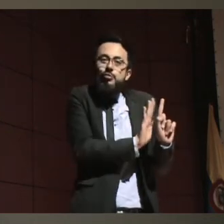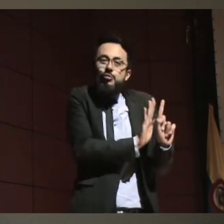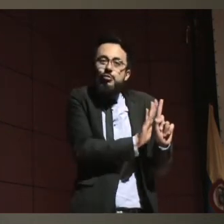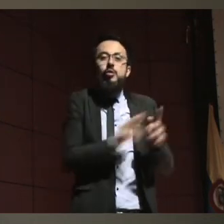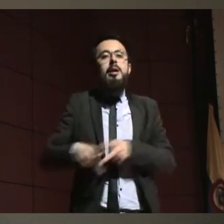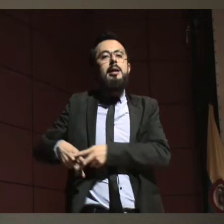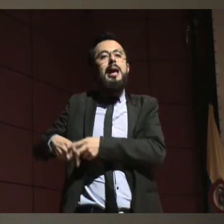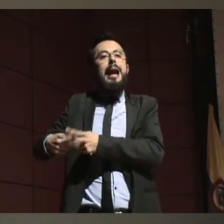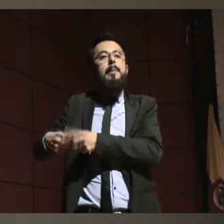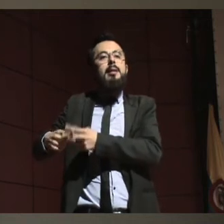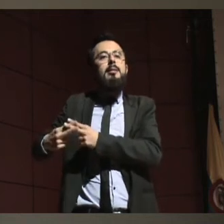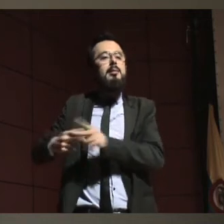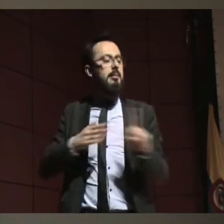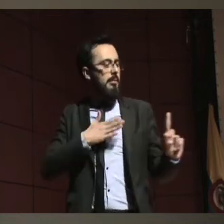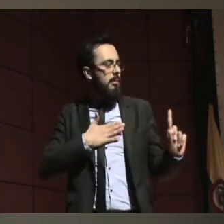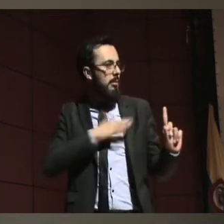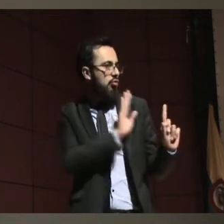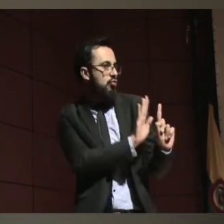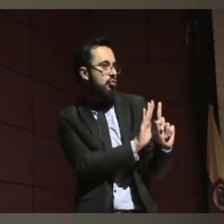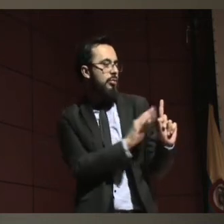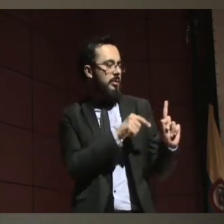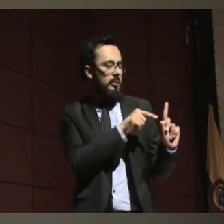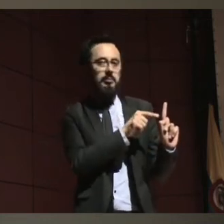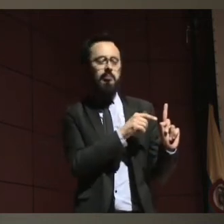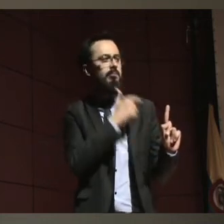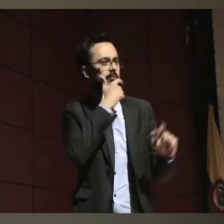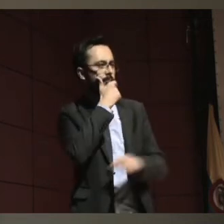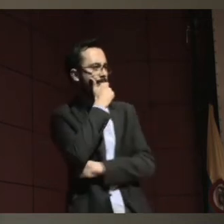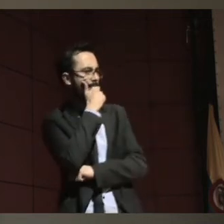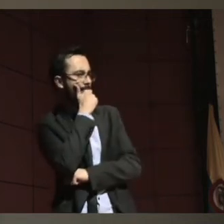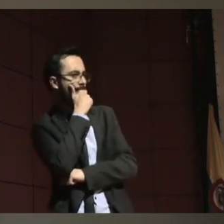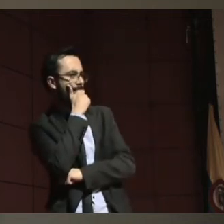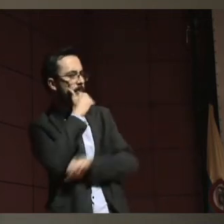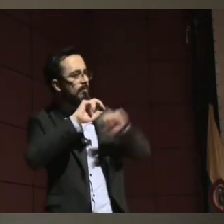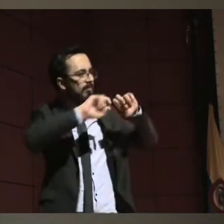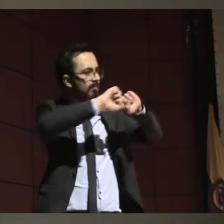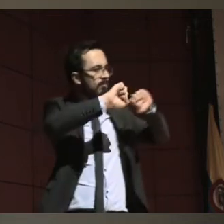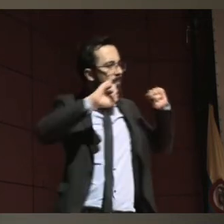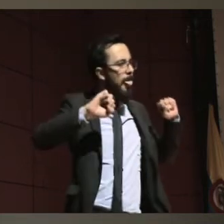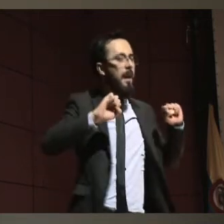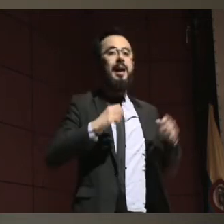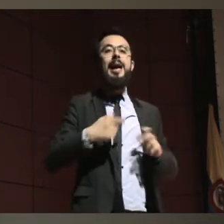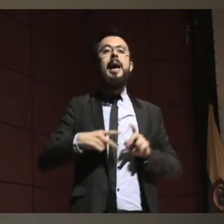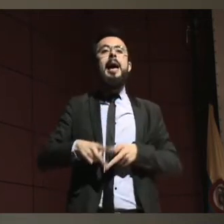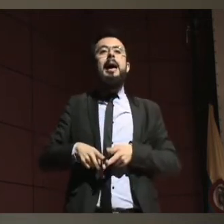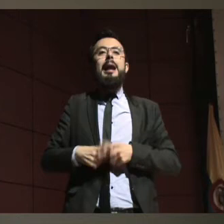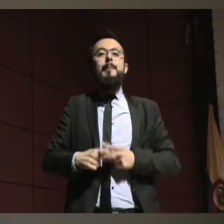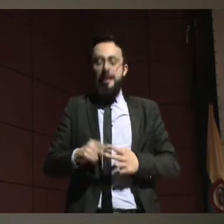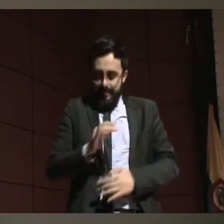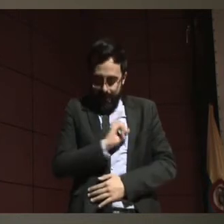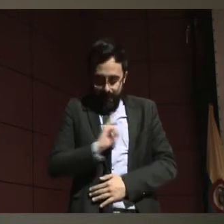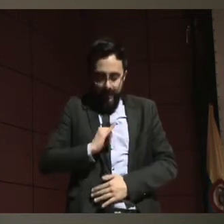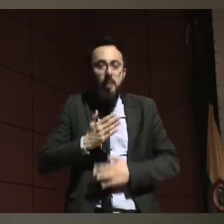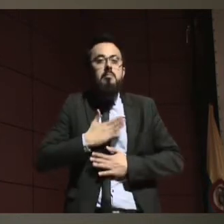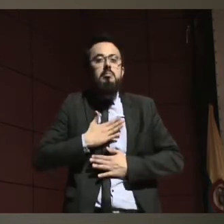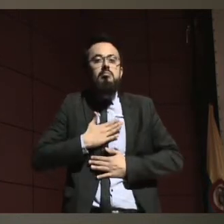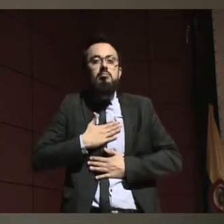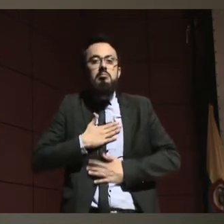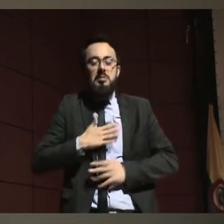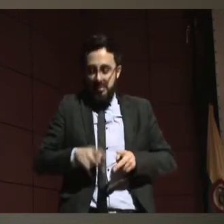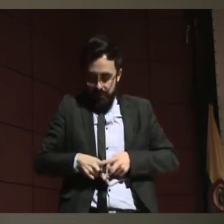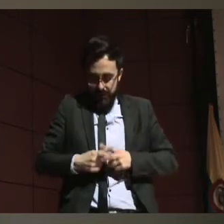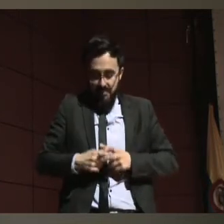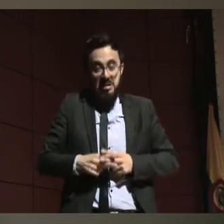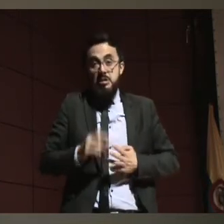decisiones. Entonces, ¿qué es lo que tenemos que hacer? Revisar cuáles son esas herramientas personales que tiene cada uno para tomar esas